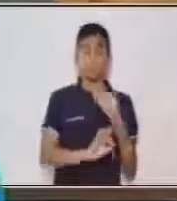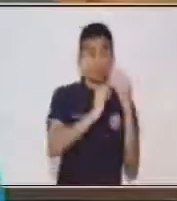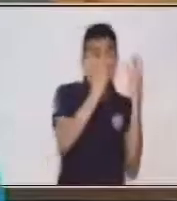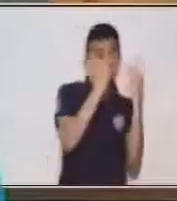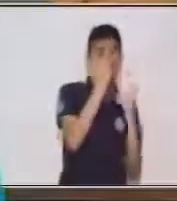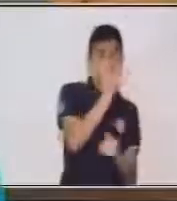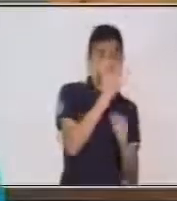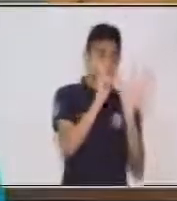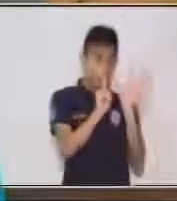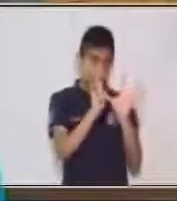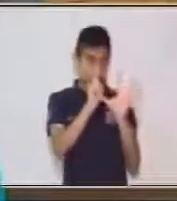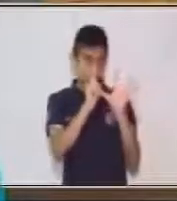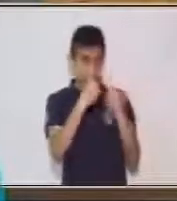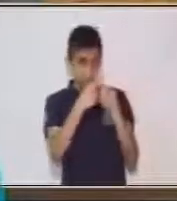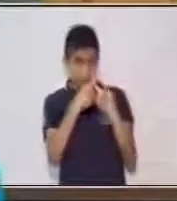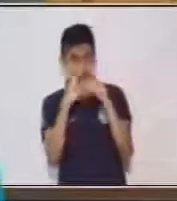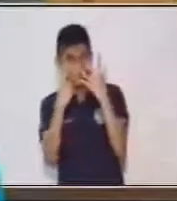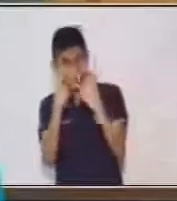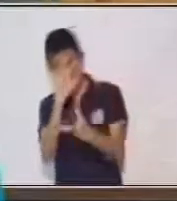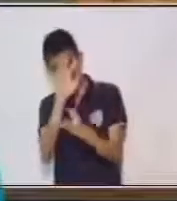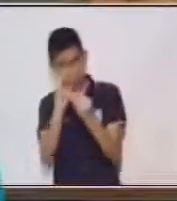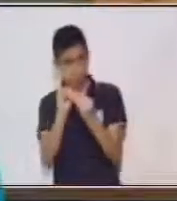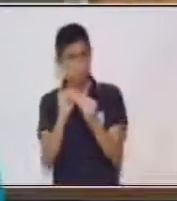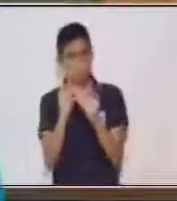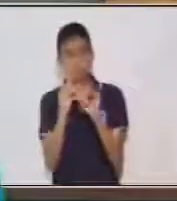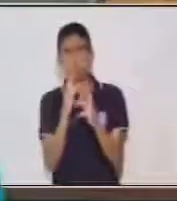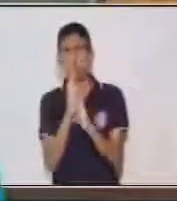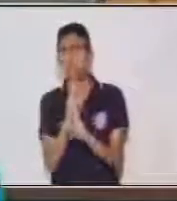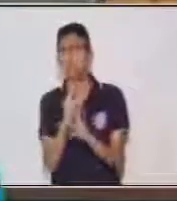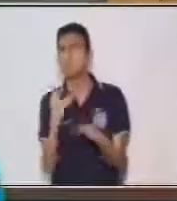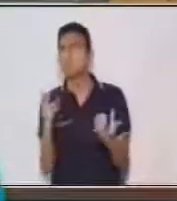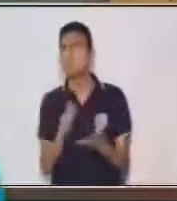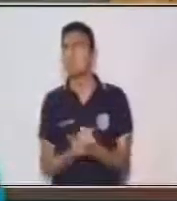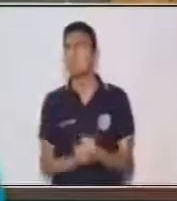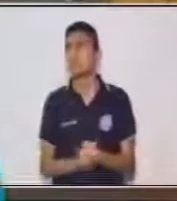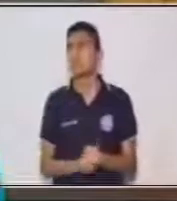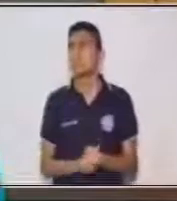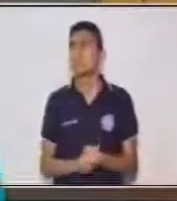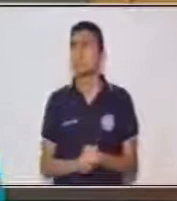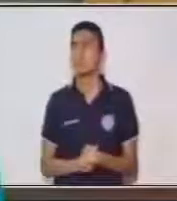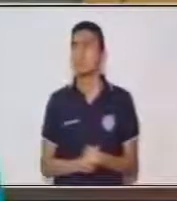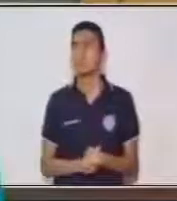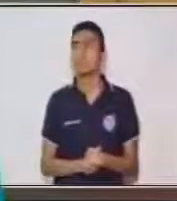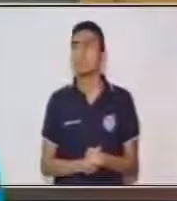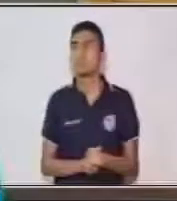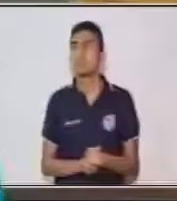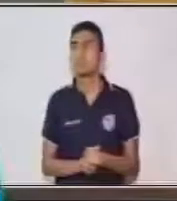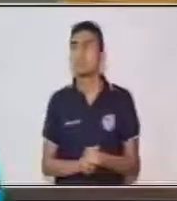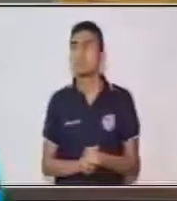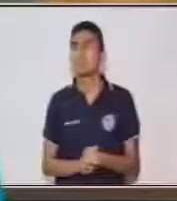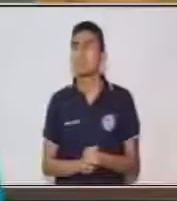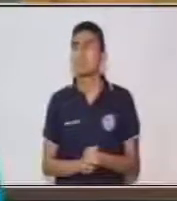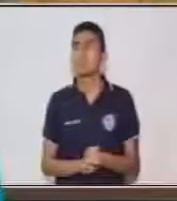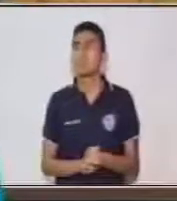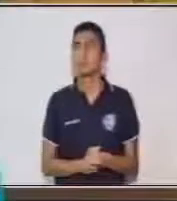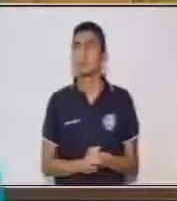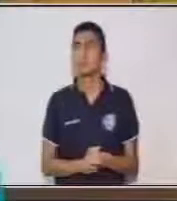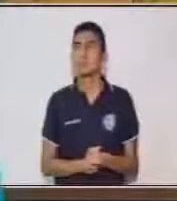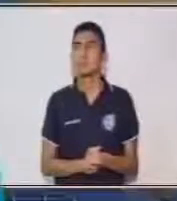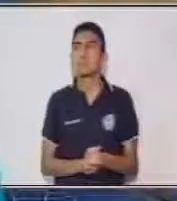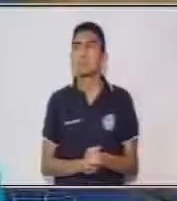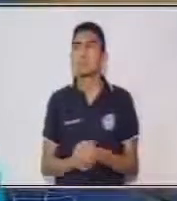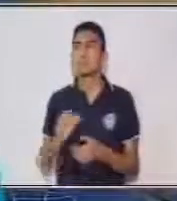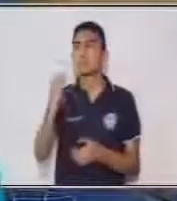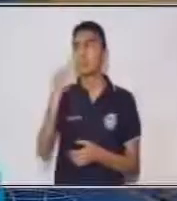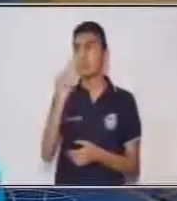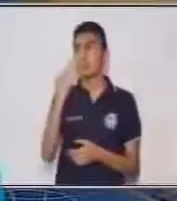por seis va a ser igual a qué resultado. Hagámoslo juntos. Seis por seis, treinta y